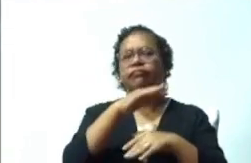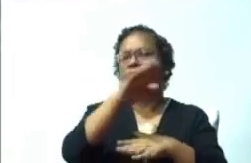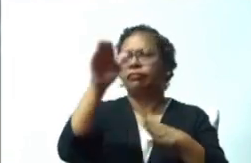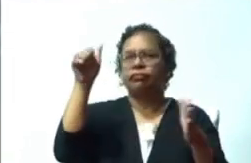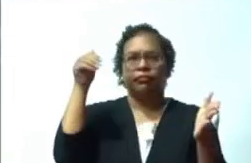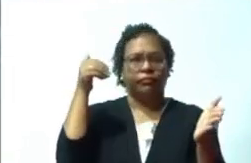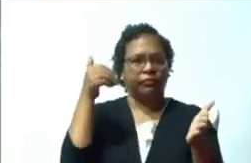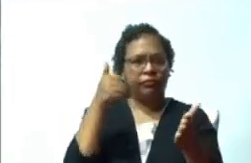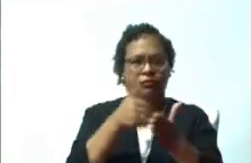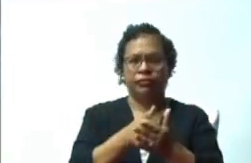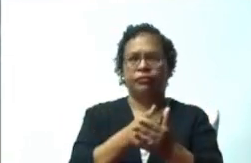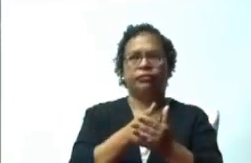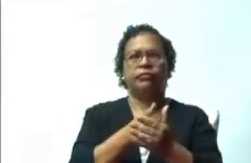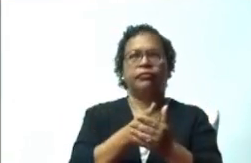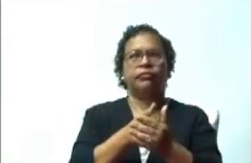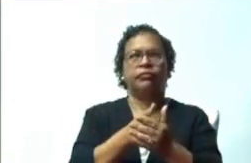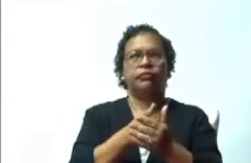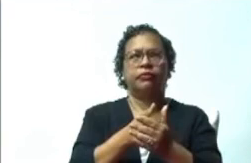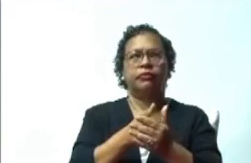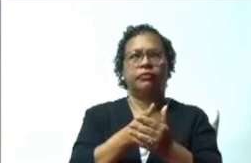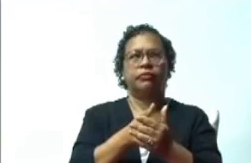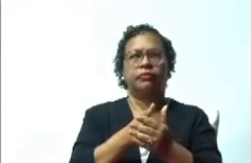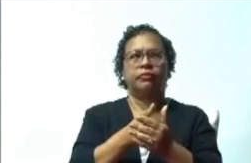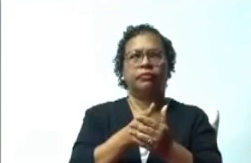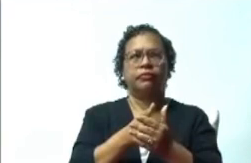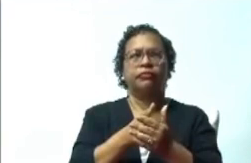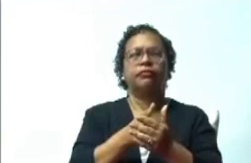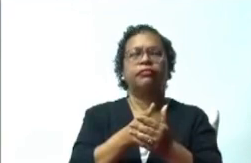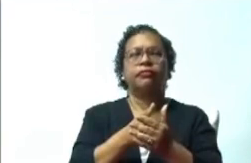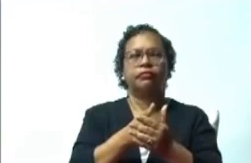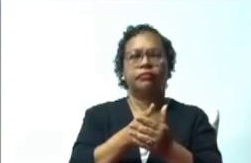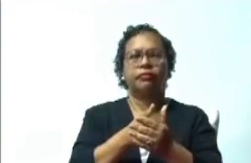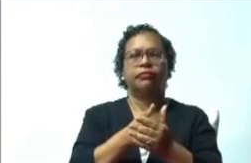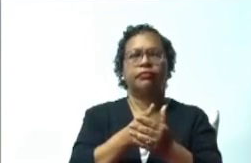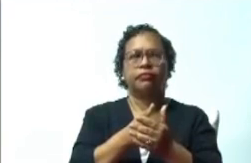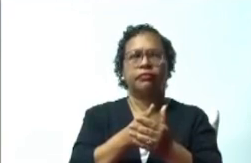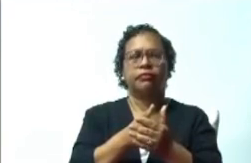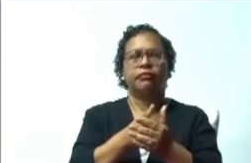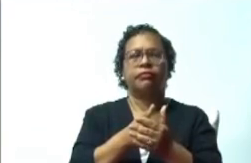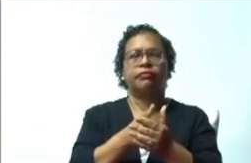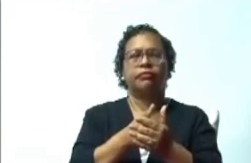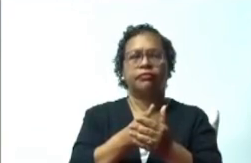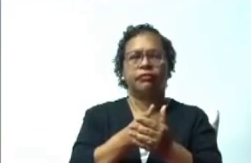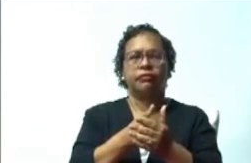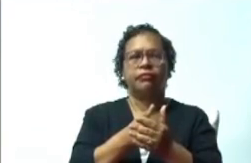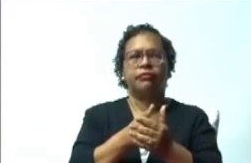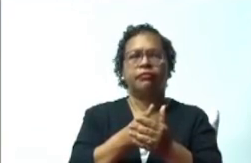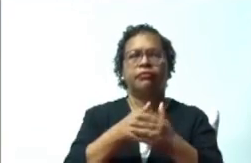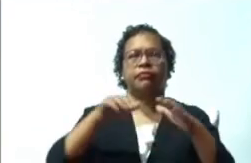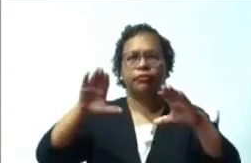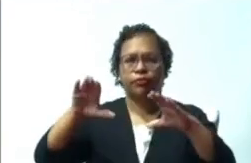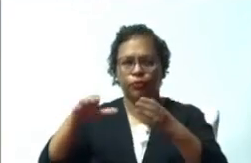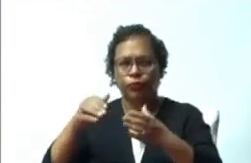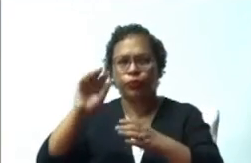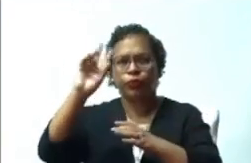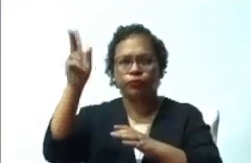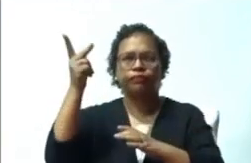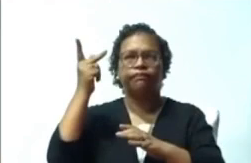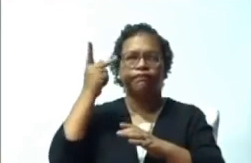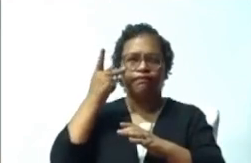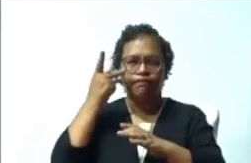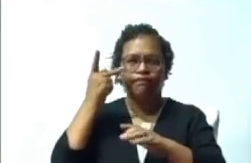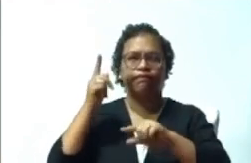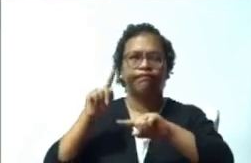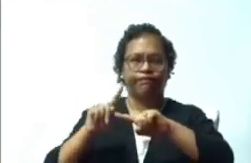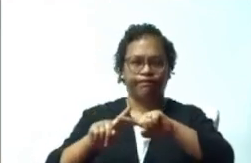integrantes de los diferentes bloques, agradecerle a